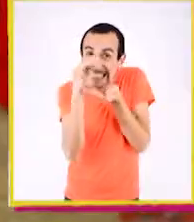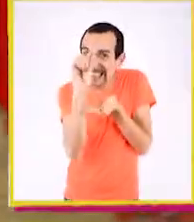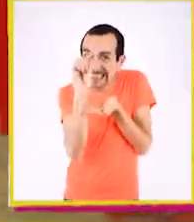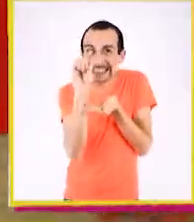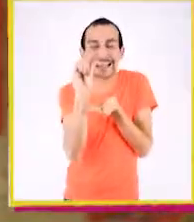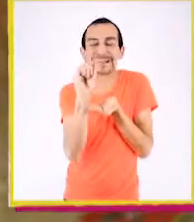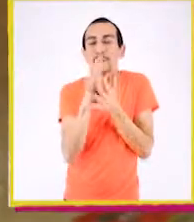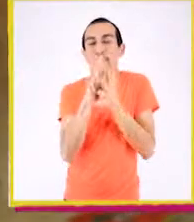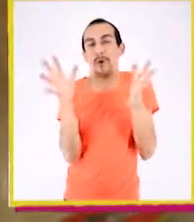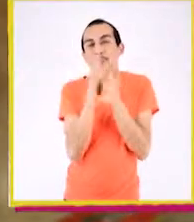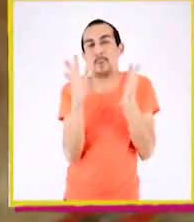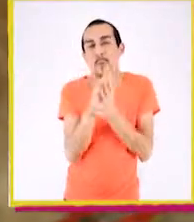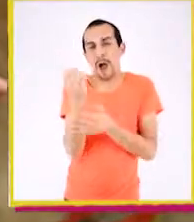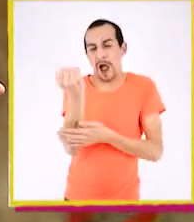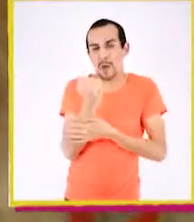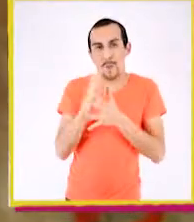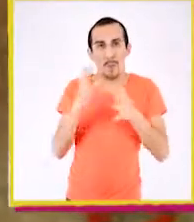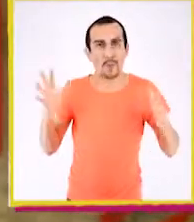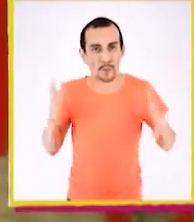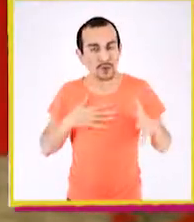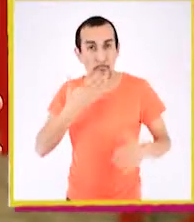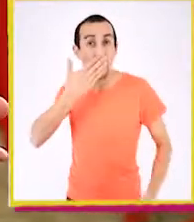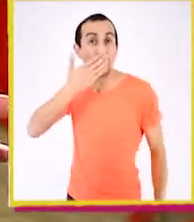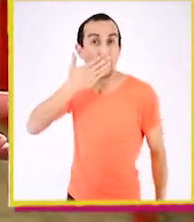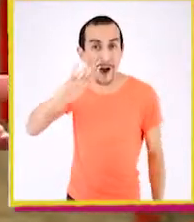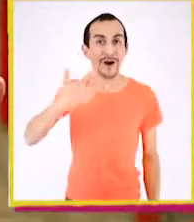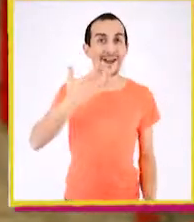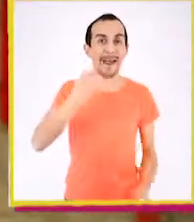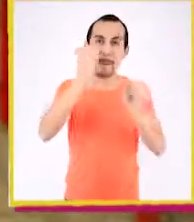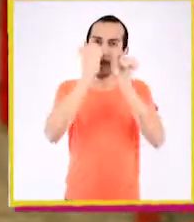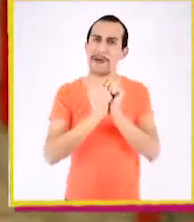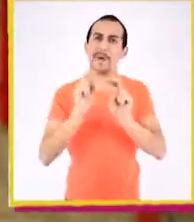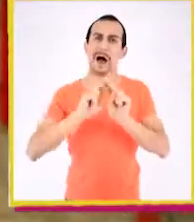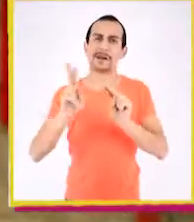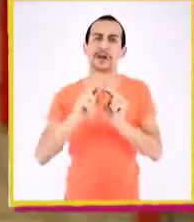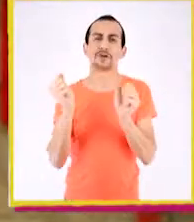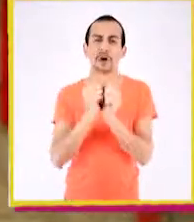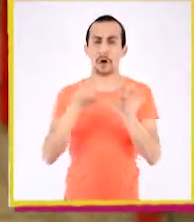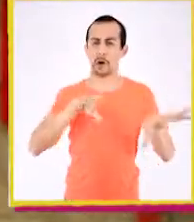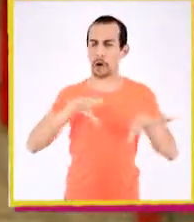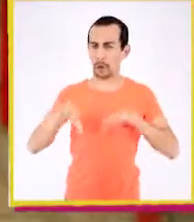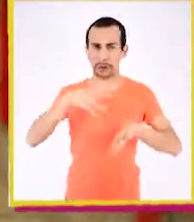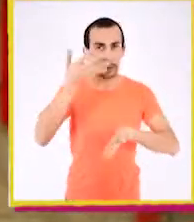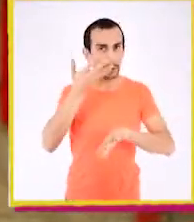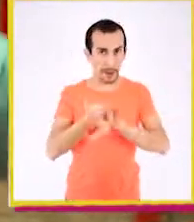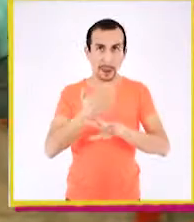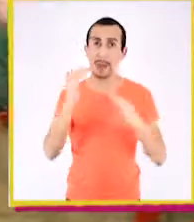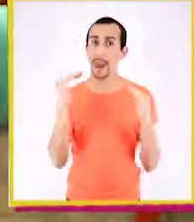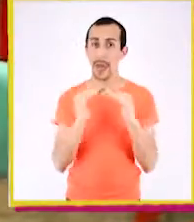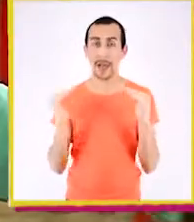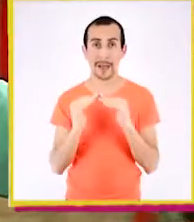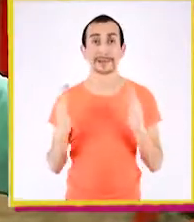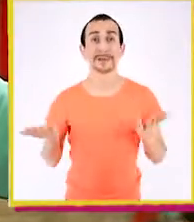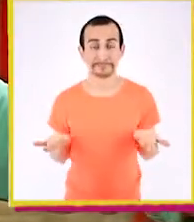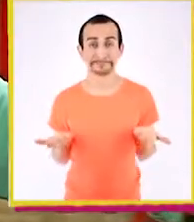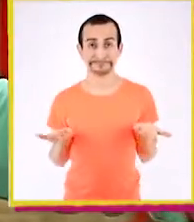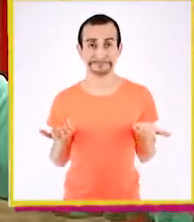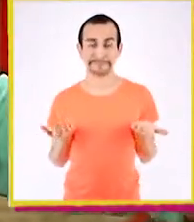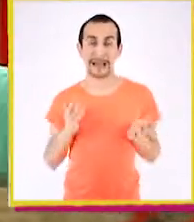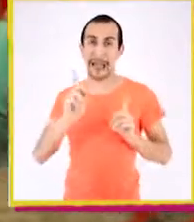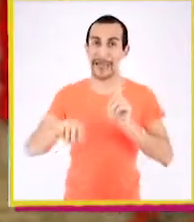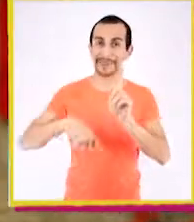y son muy, muy útiles. Y lo mejor de todo es que las podemos hacer con materiales que tenemos en la casa.